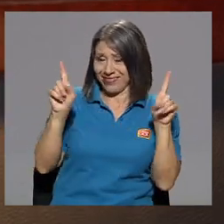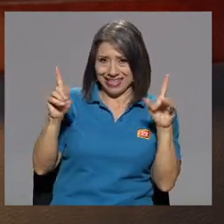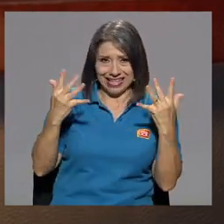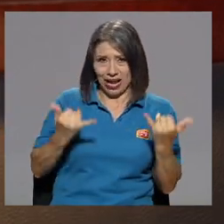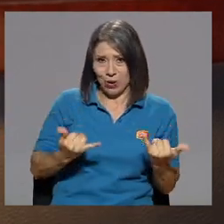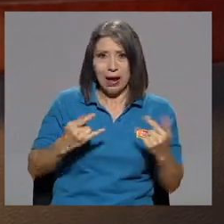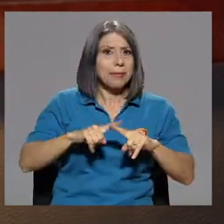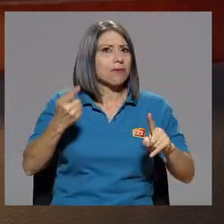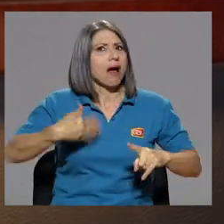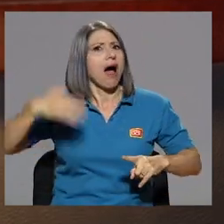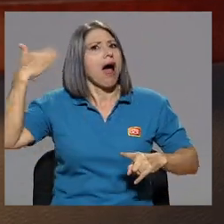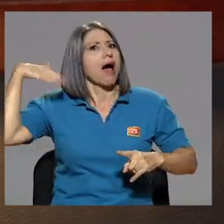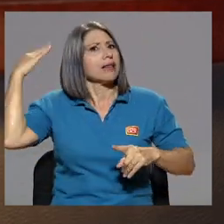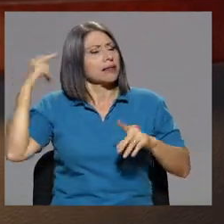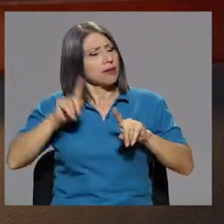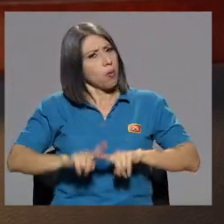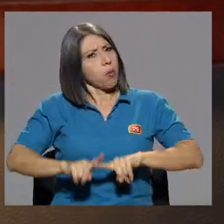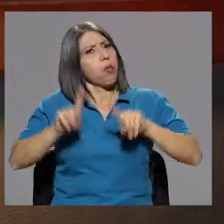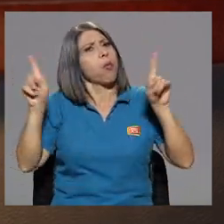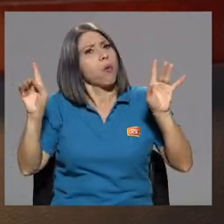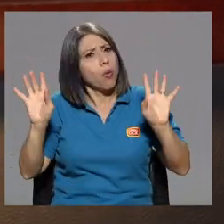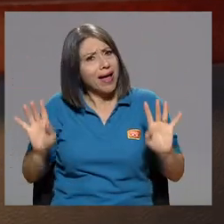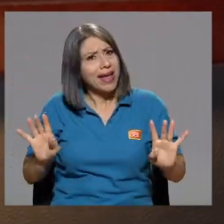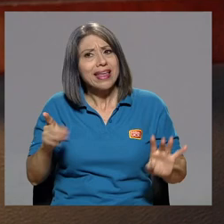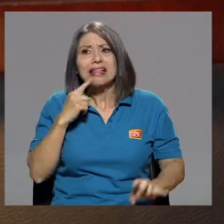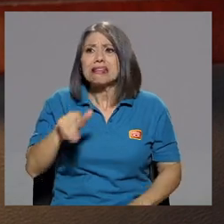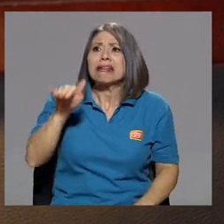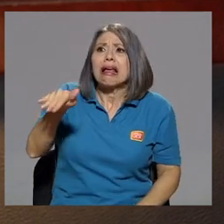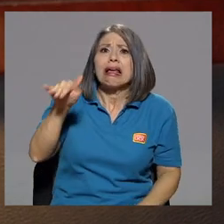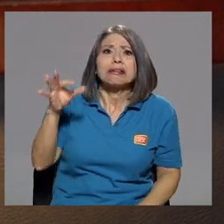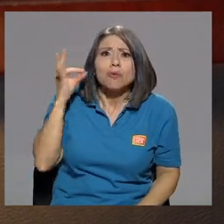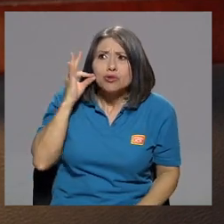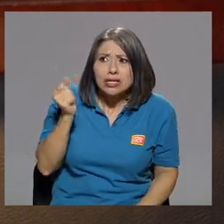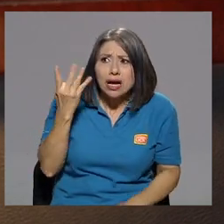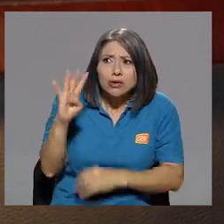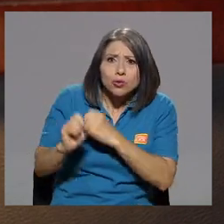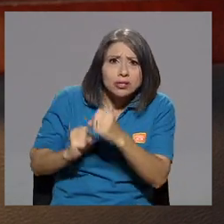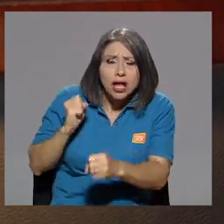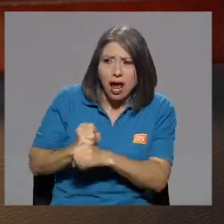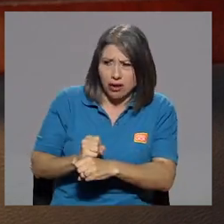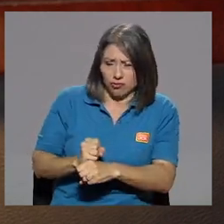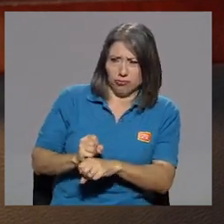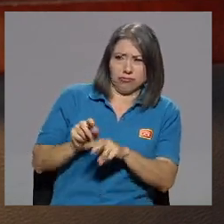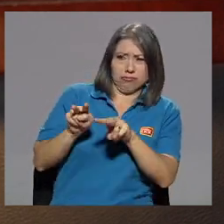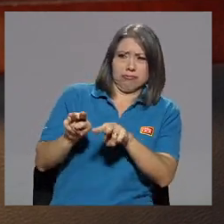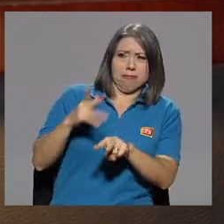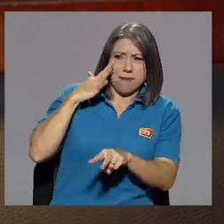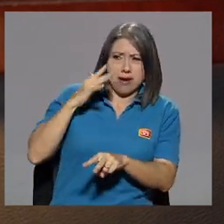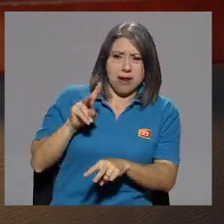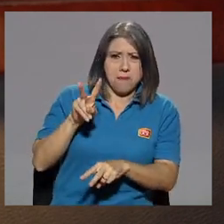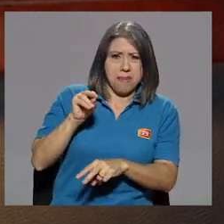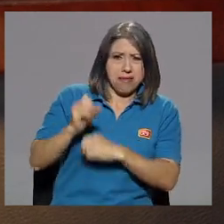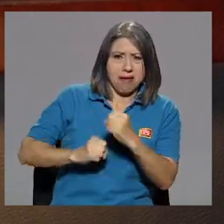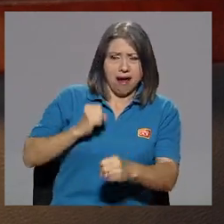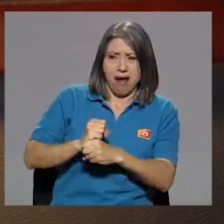otra cosa. Me decían, esa muchacha tiene 14 años. No tiene como 20, 18.